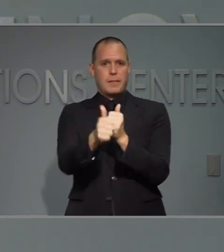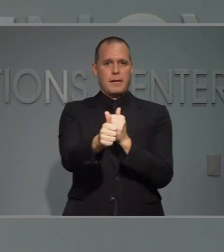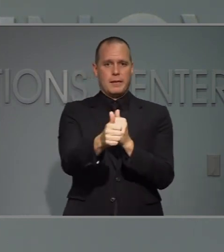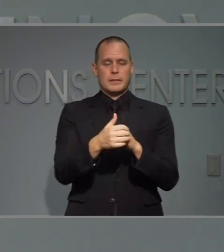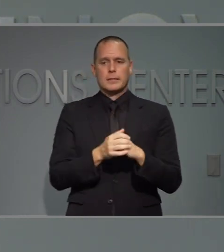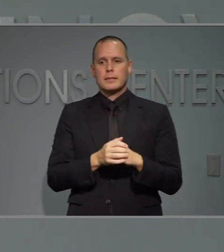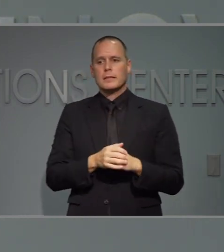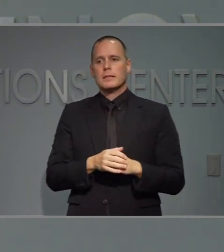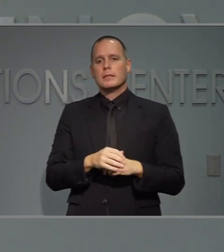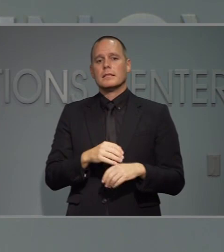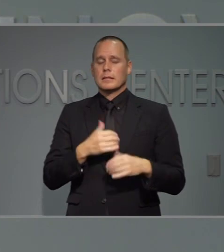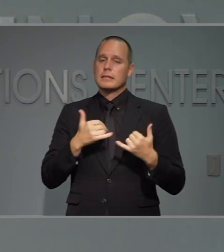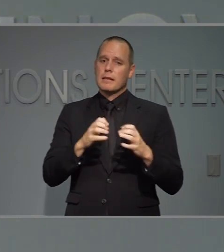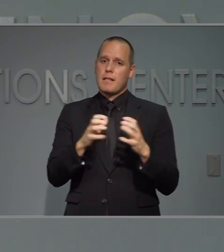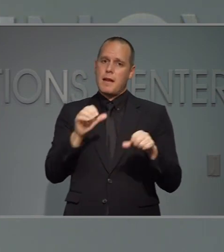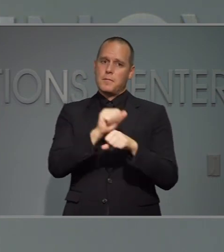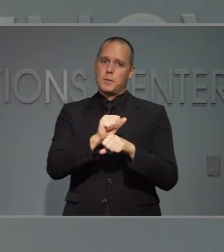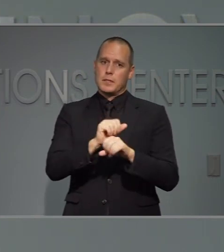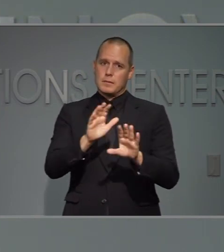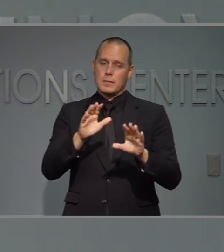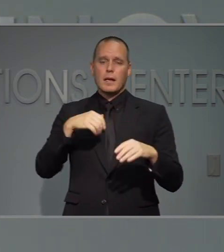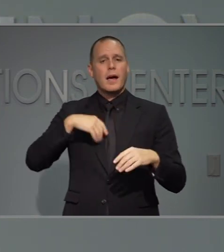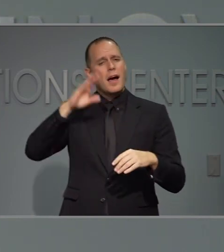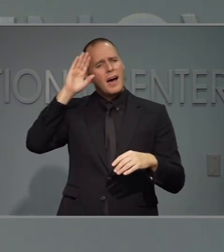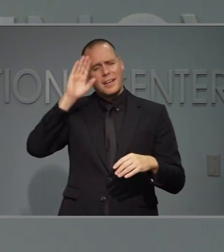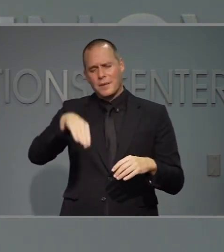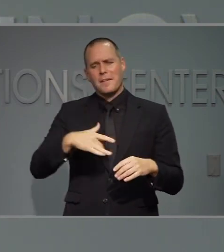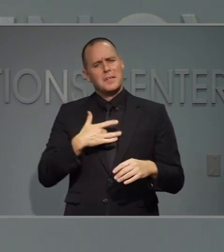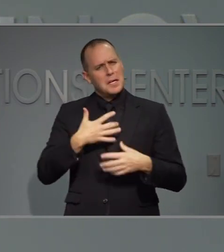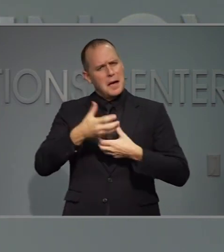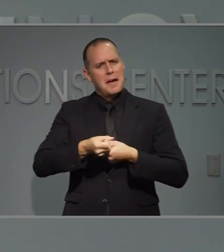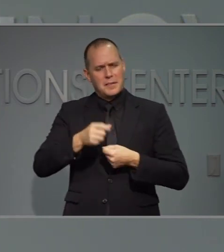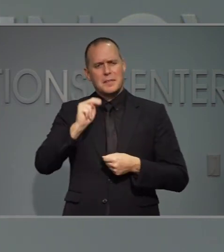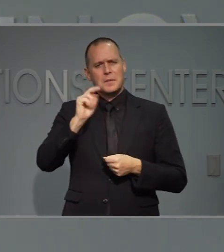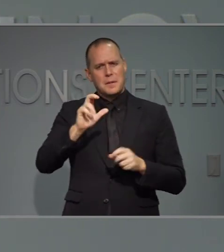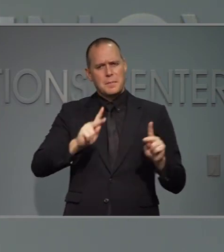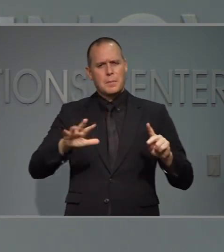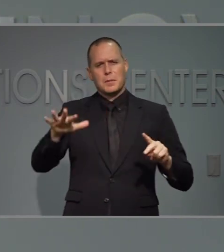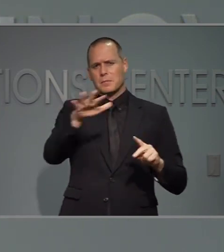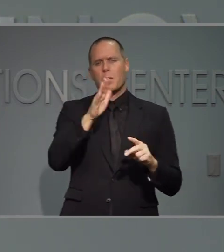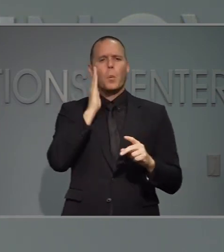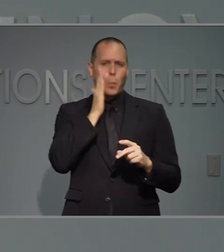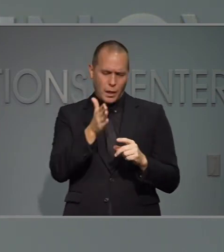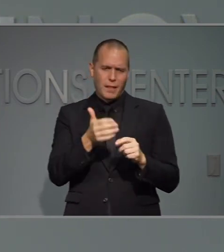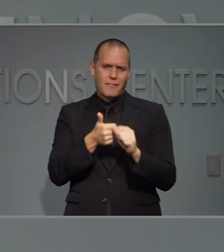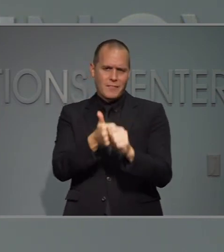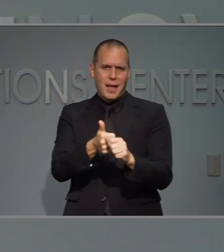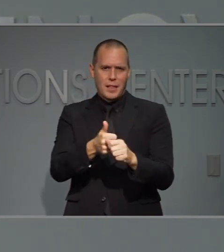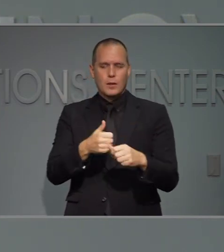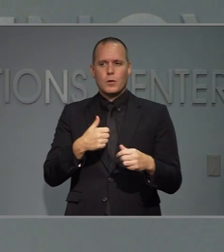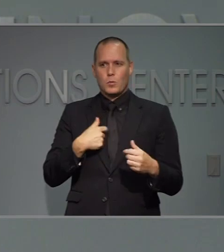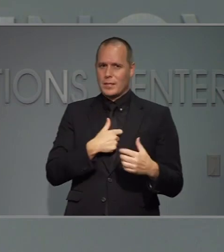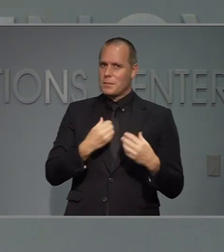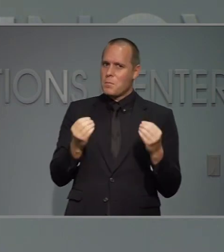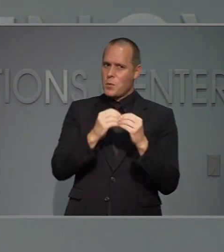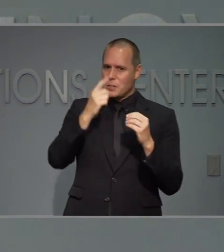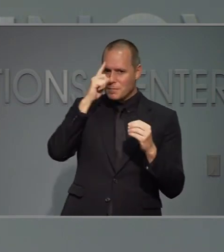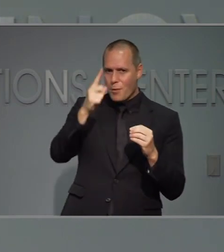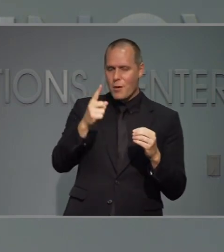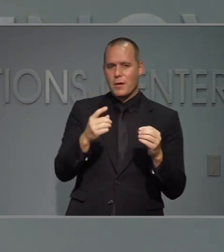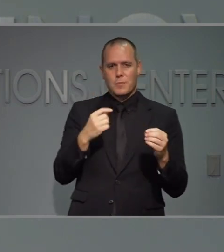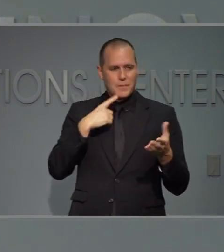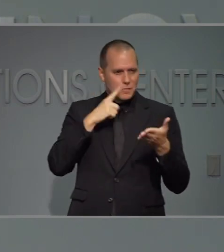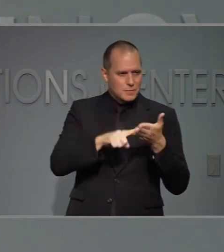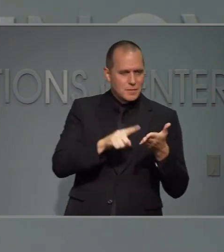nos queda mucho trabajo por delante, pero yo sé que los no carolineses se van a unir. Mejor que nunca. Sabemos